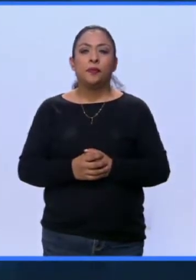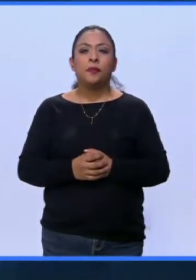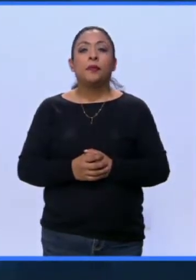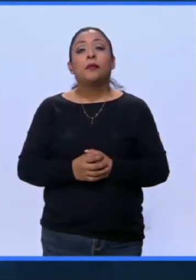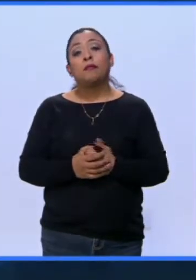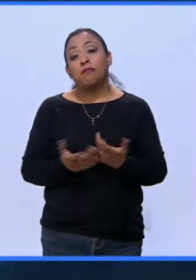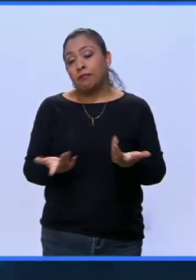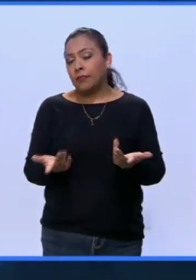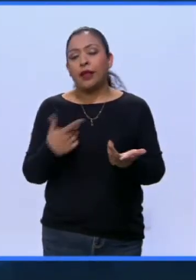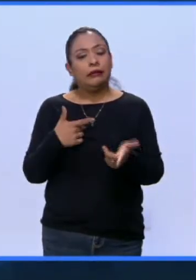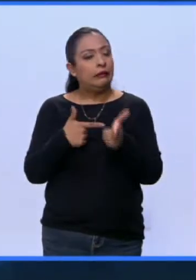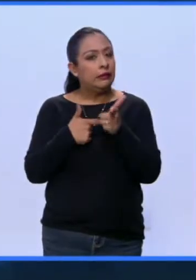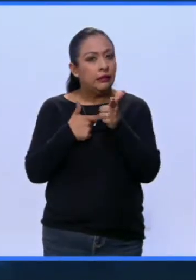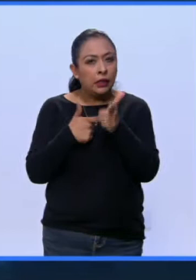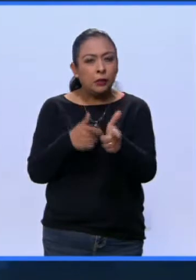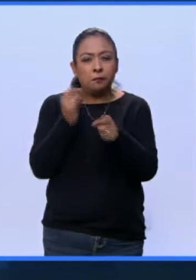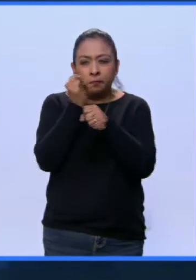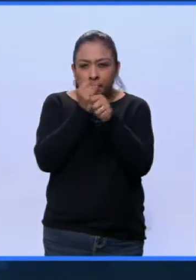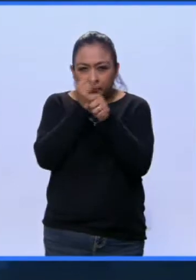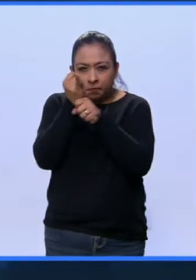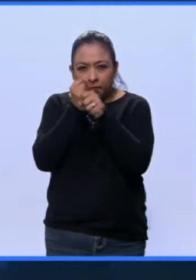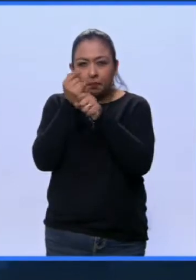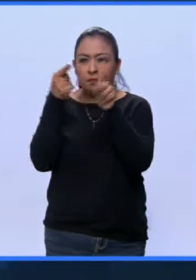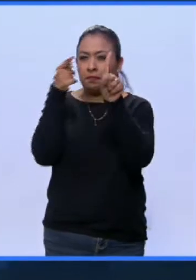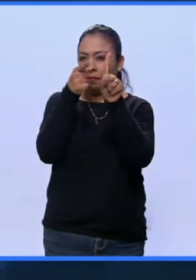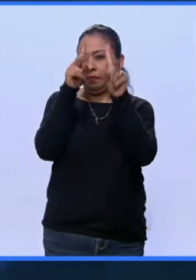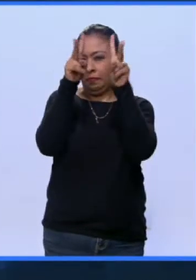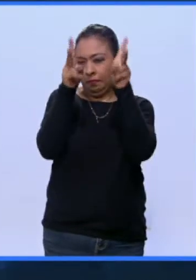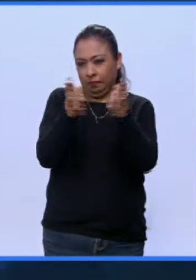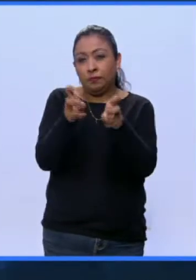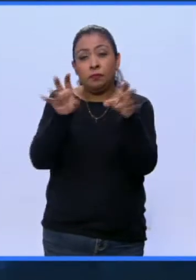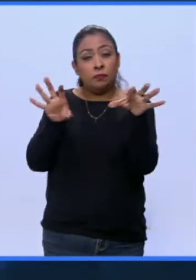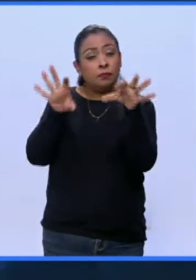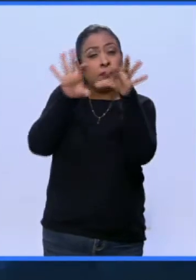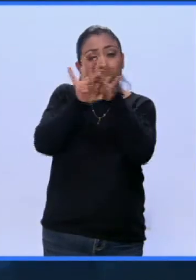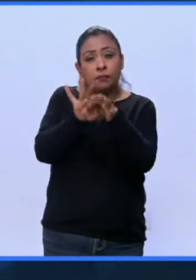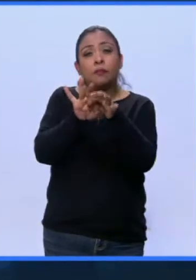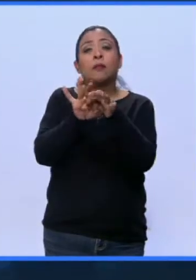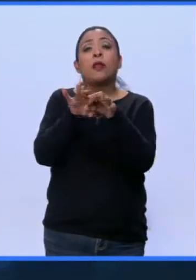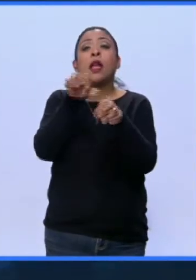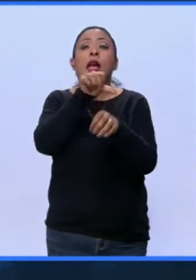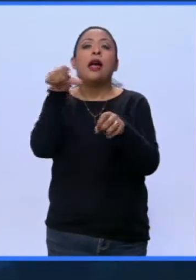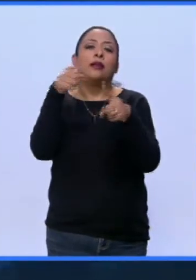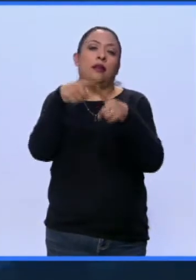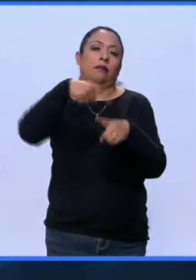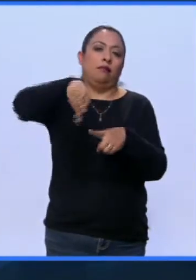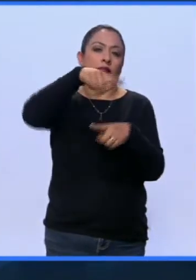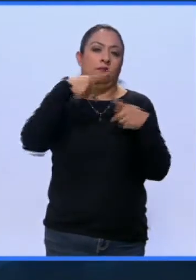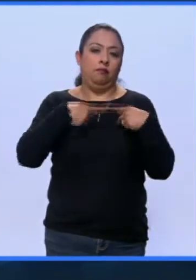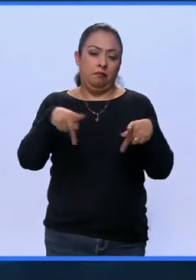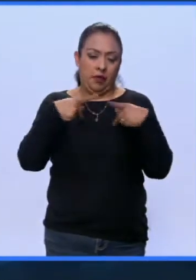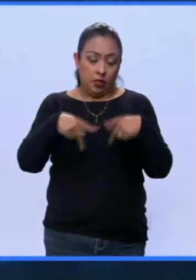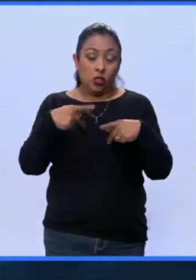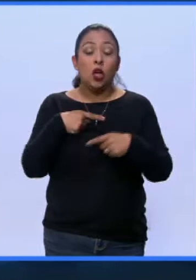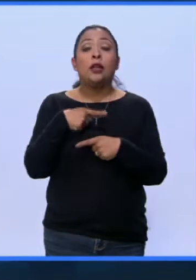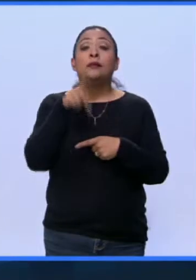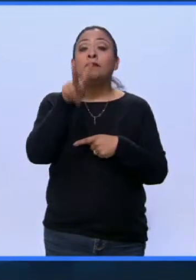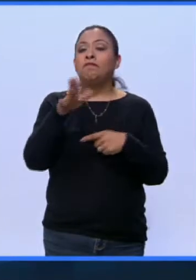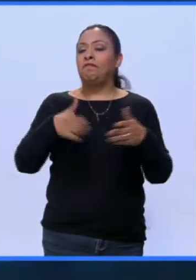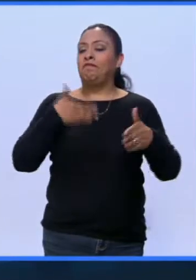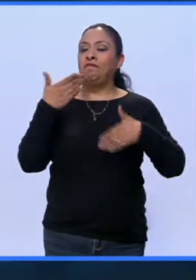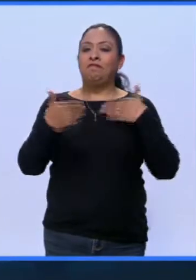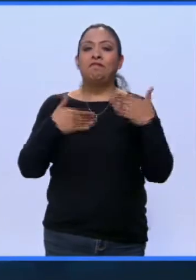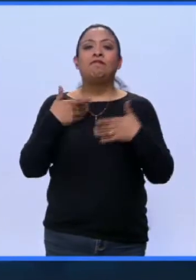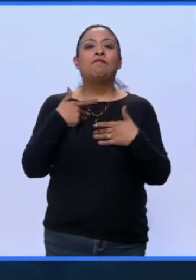Bueno, vamos a seguir explorando este asunto con temas que competen directamente a los ciudadanos. Y animados por el